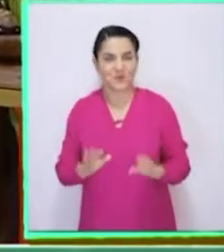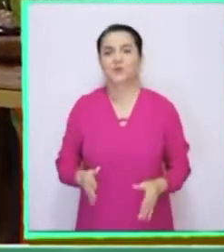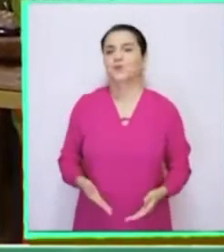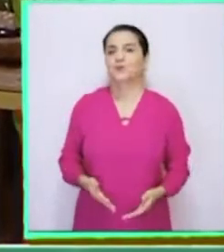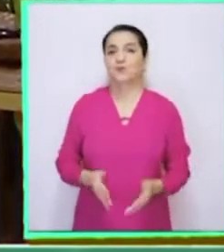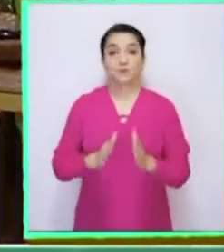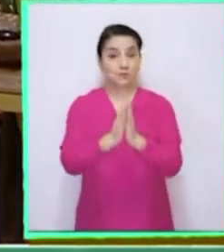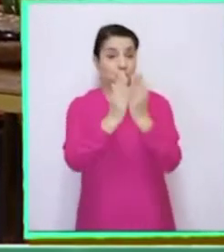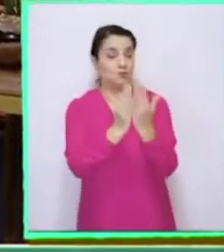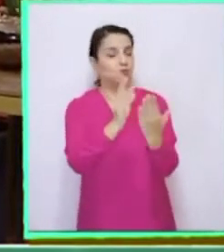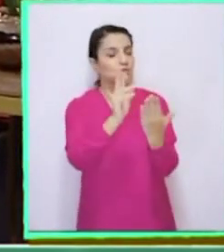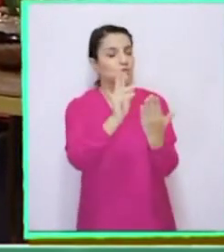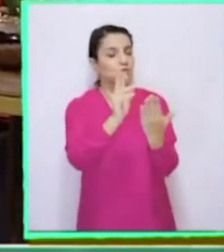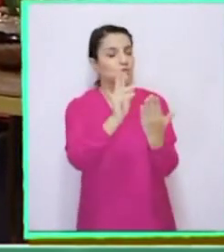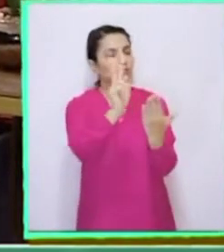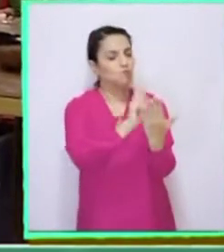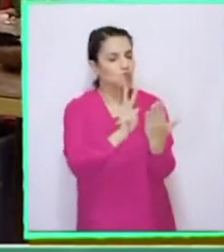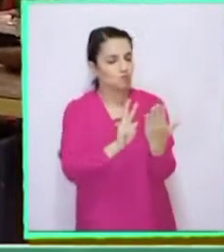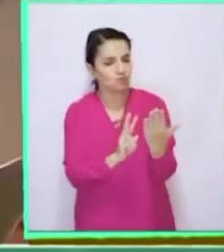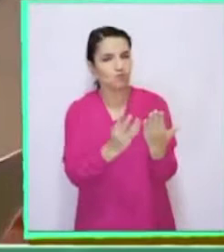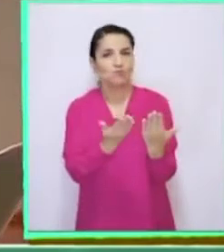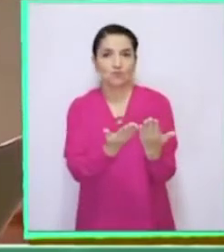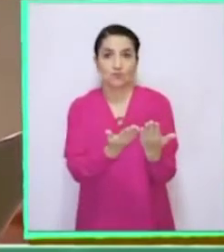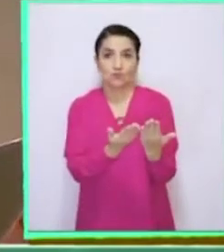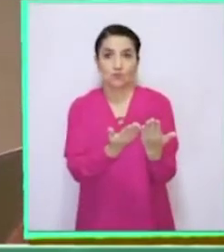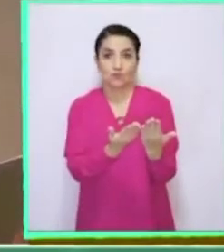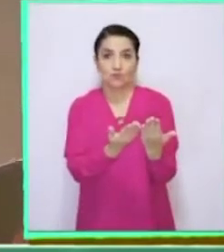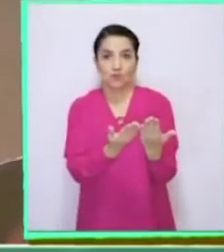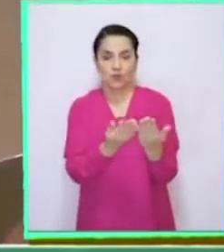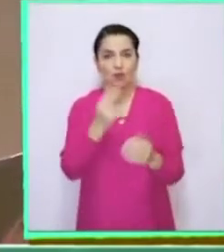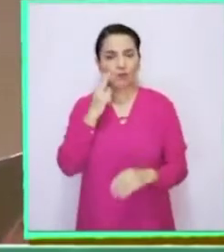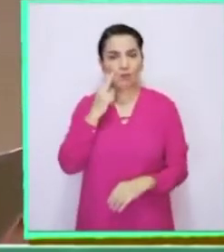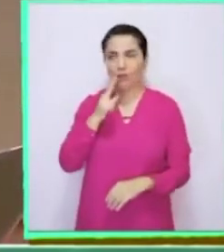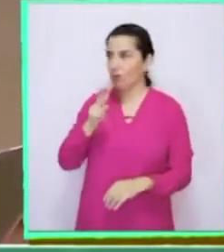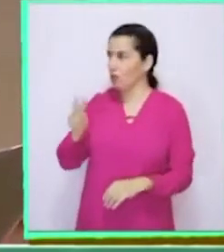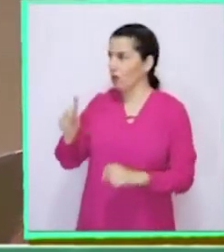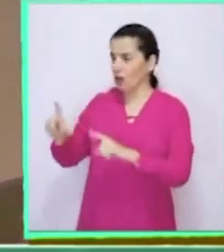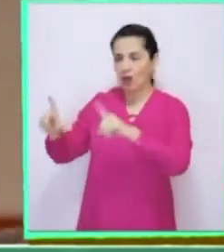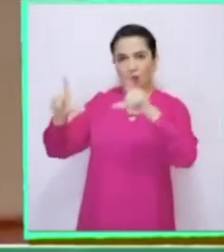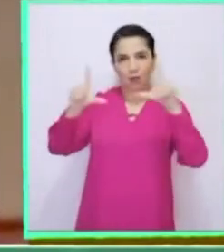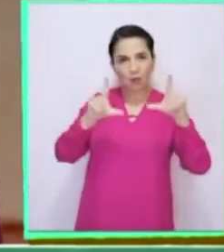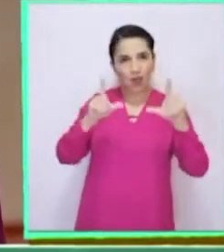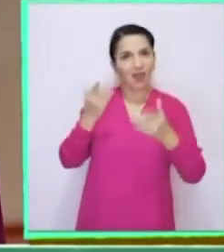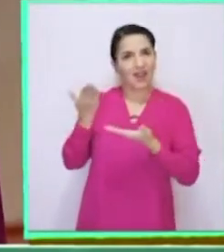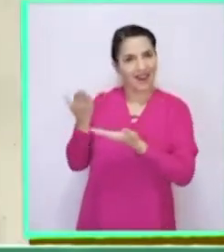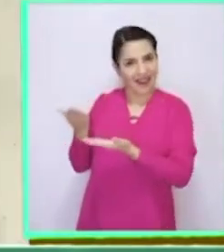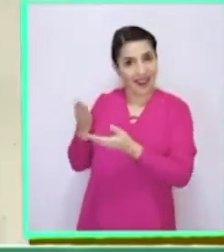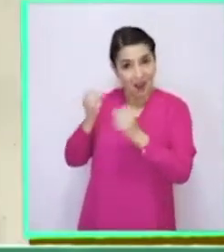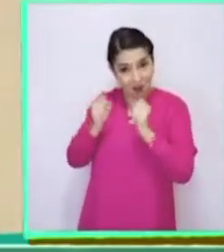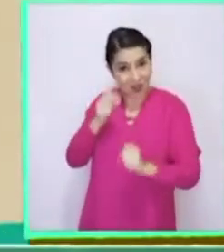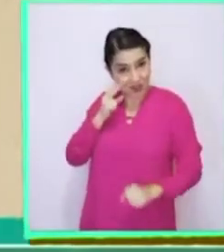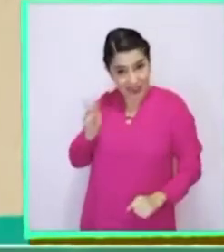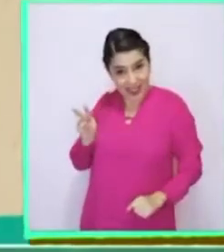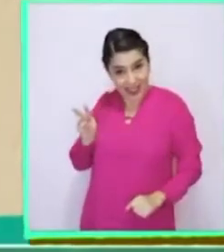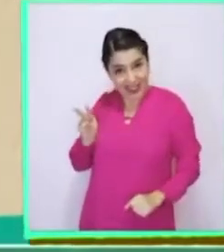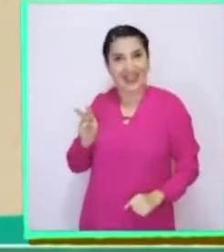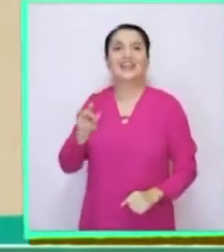A ver, ¿qué tenemos aquí? Miren esta imagen que encontré en la enciclopedia. ¿La pueden ver?